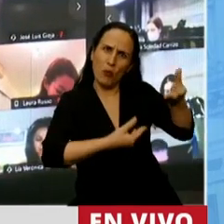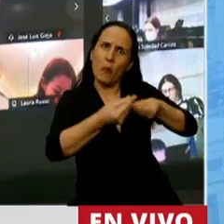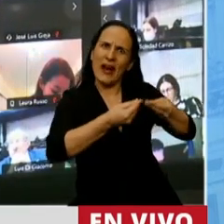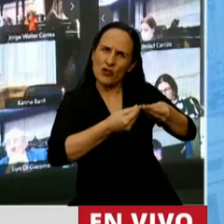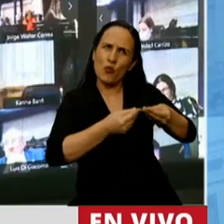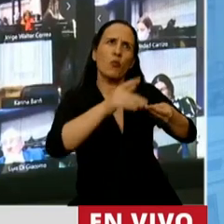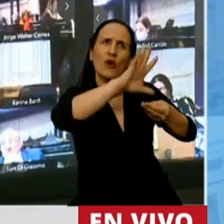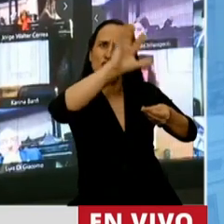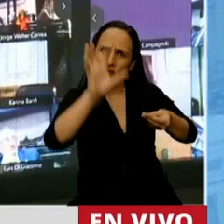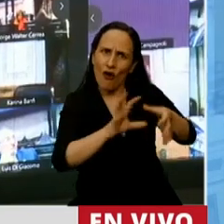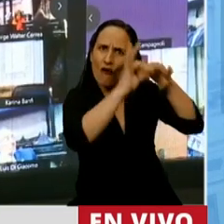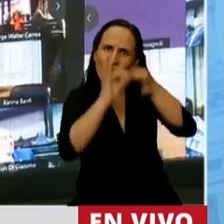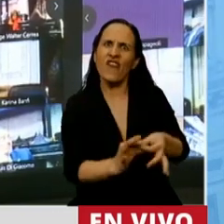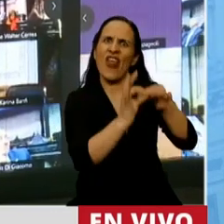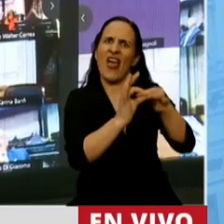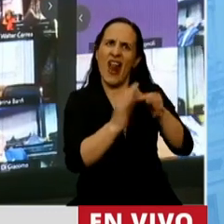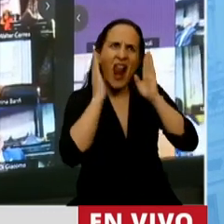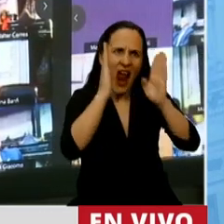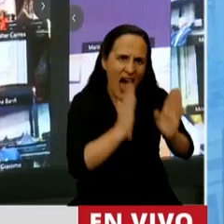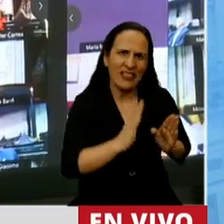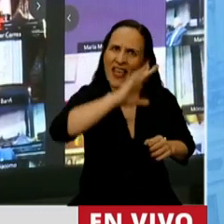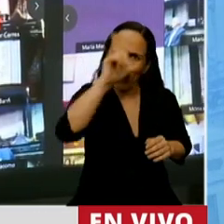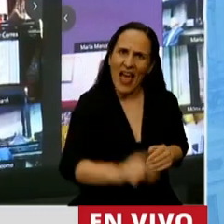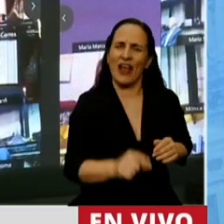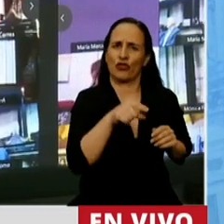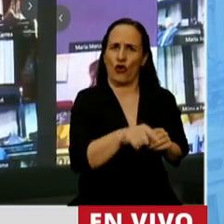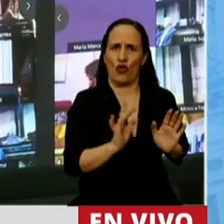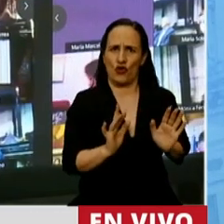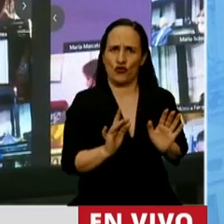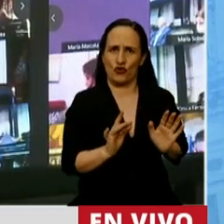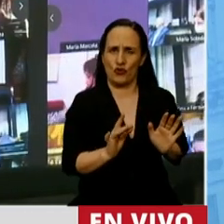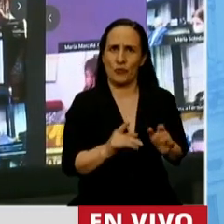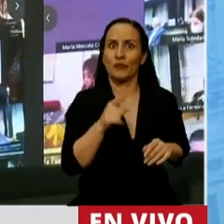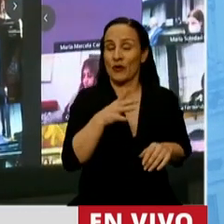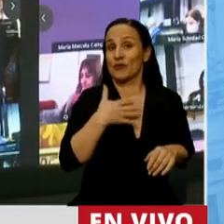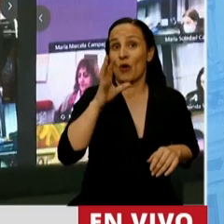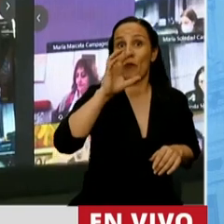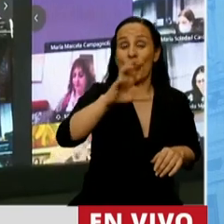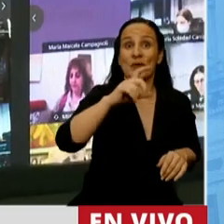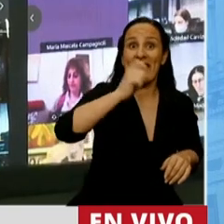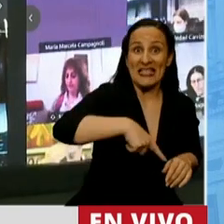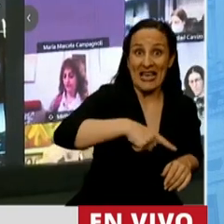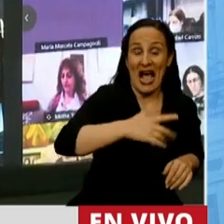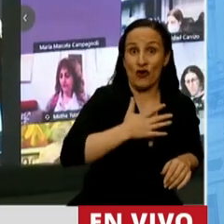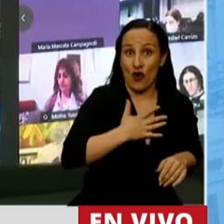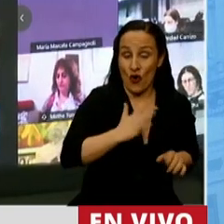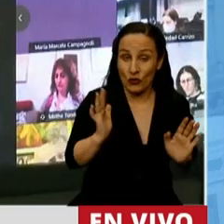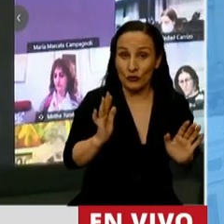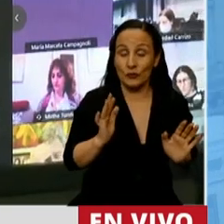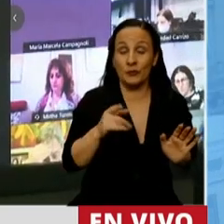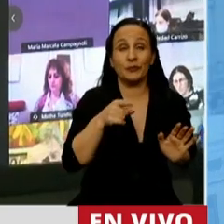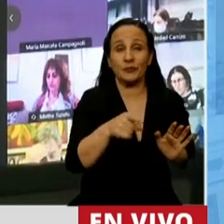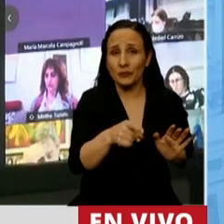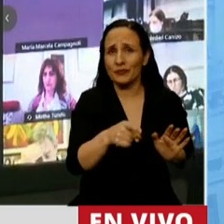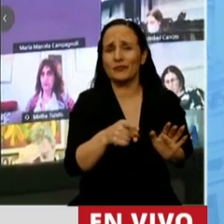contempla a todo el país sin excepciones, este país federal que nos toca a los chaqueños, presidente, donde